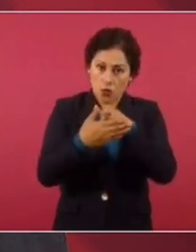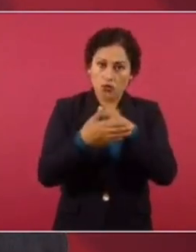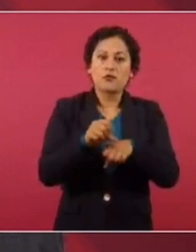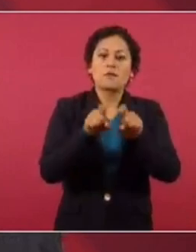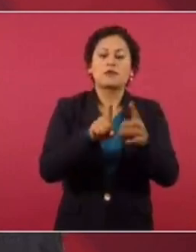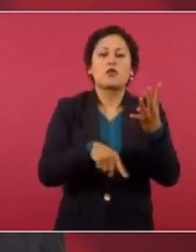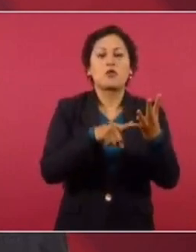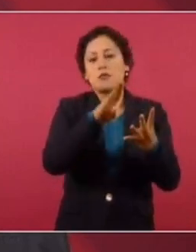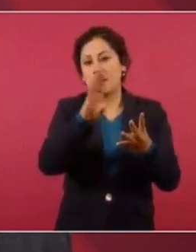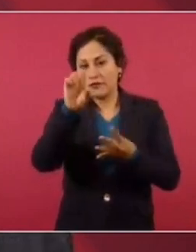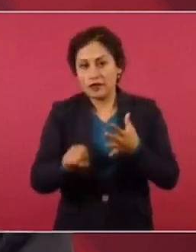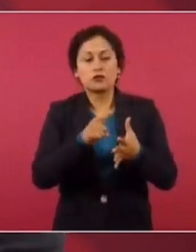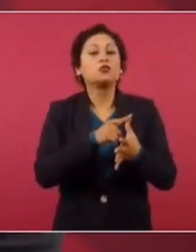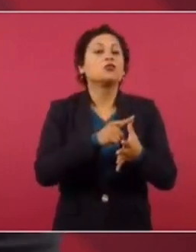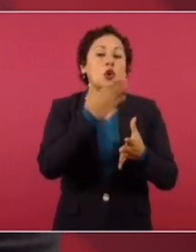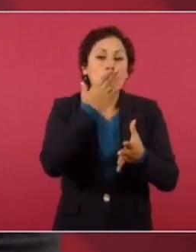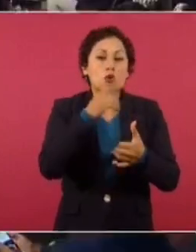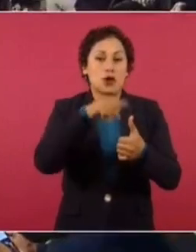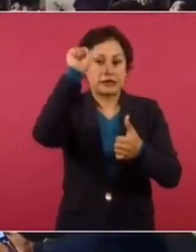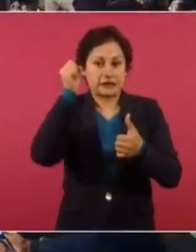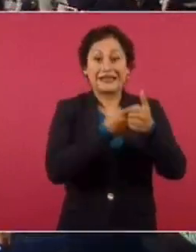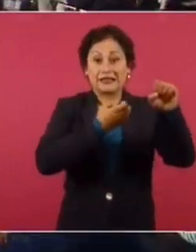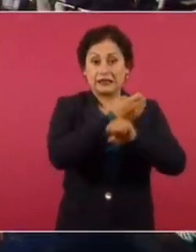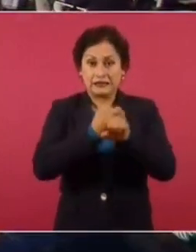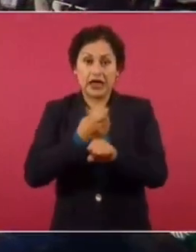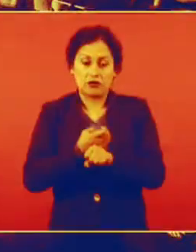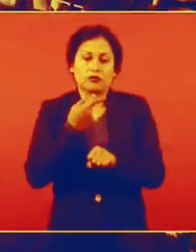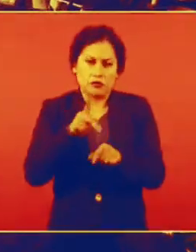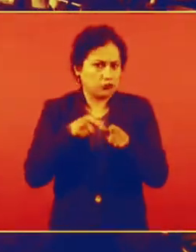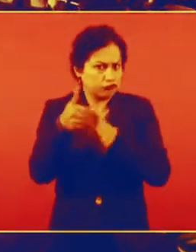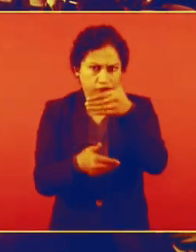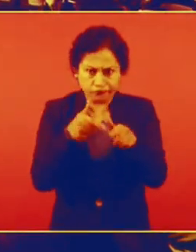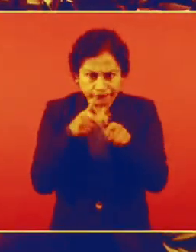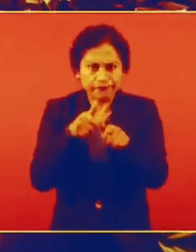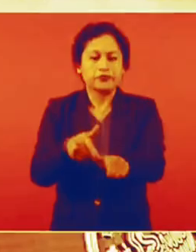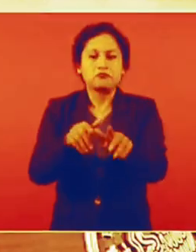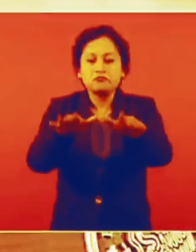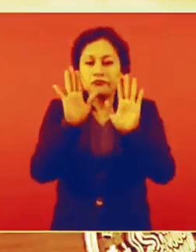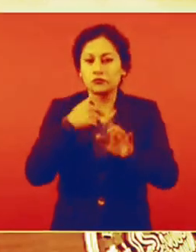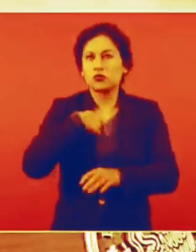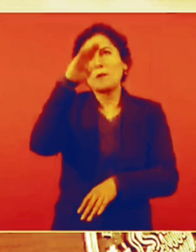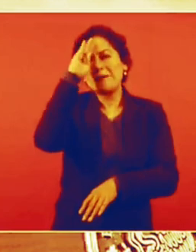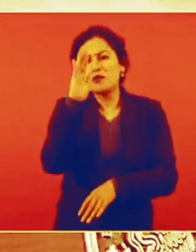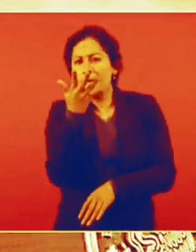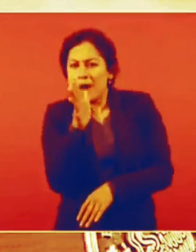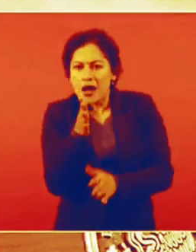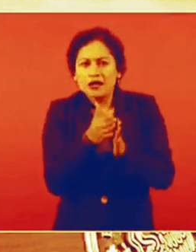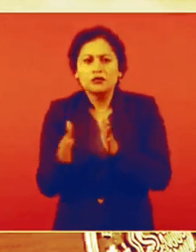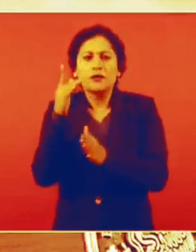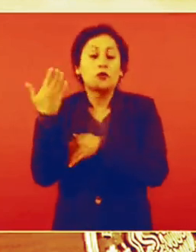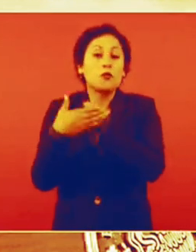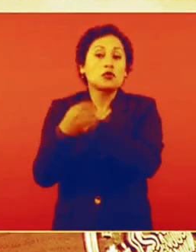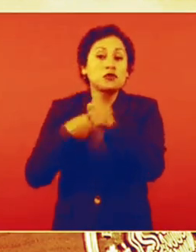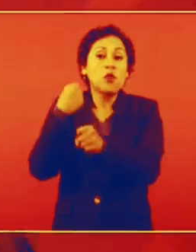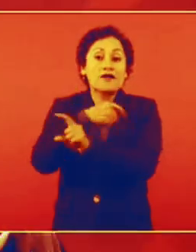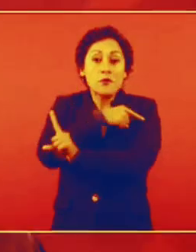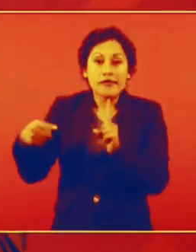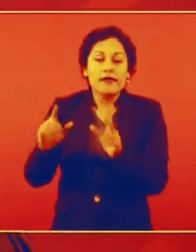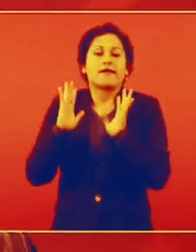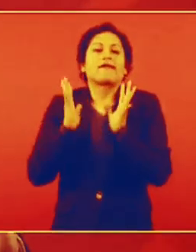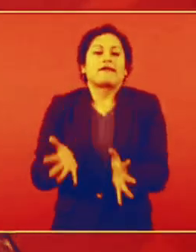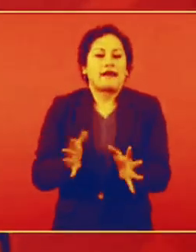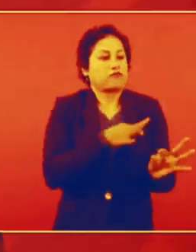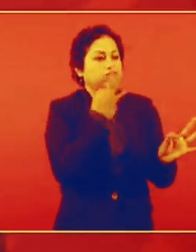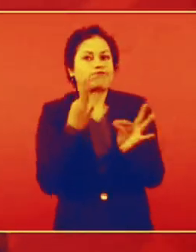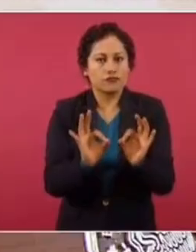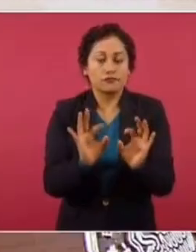Baja California Sur, en Sonora y en Sinaloa. Ya seis, pero seguimos avanzando. Entonces, yo espero que para mediados del año próximo ya tengamos todo